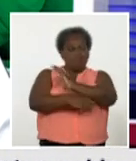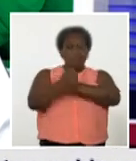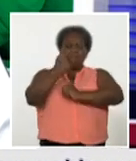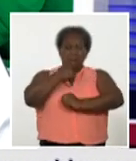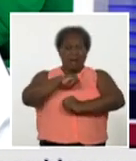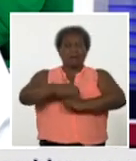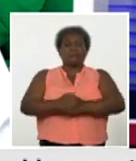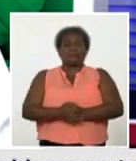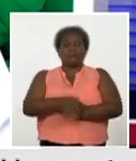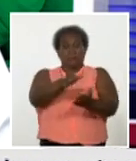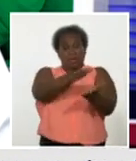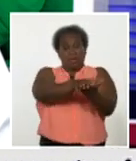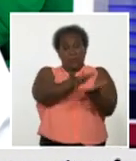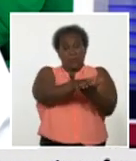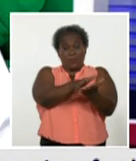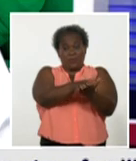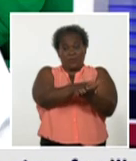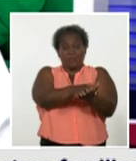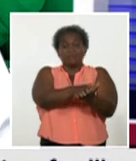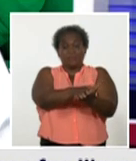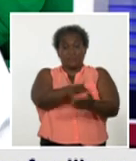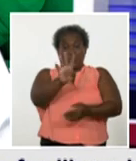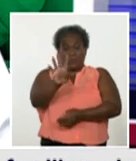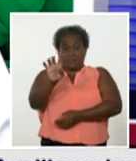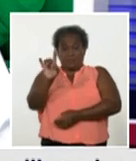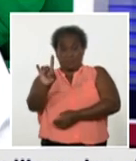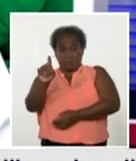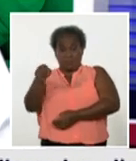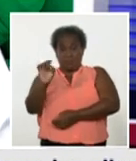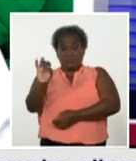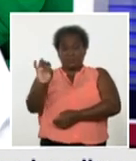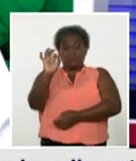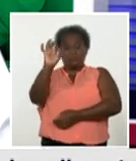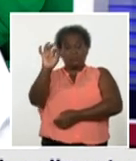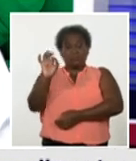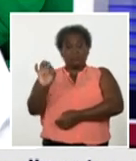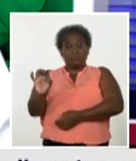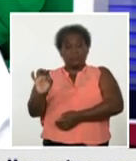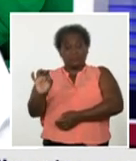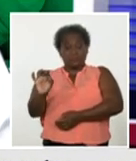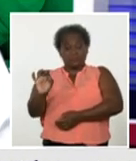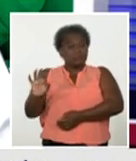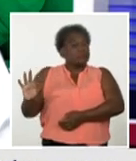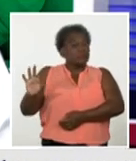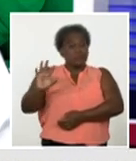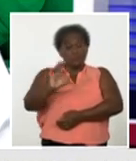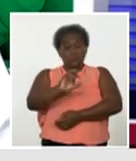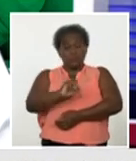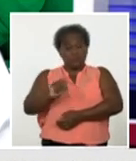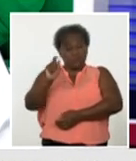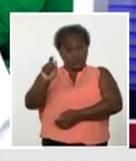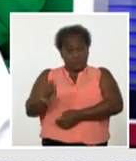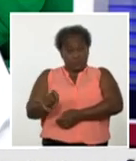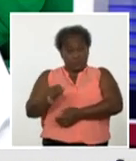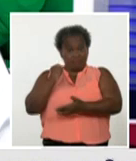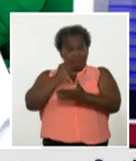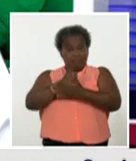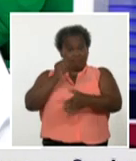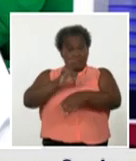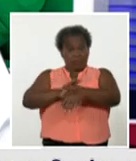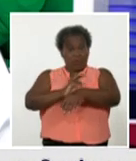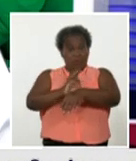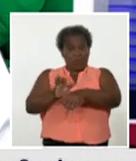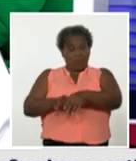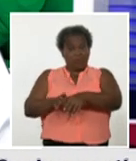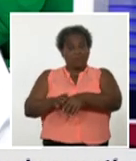En el acumulado, de todas formas, el 49,7% de todos los casos confirmados pues han sido